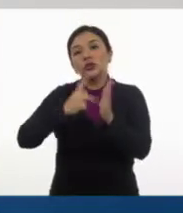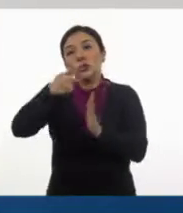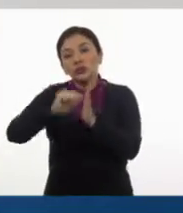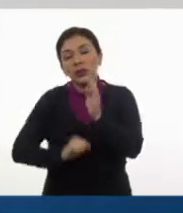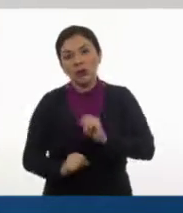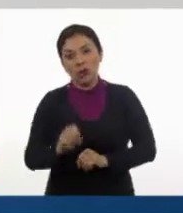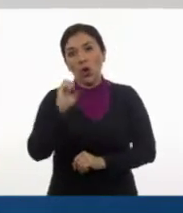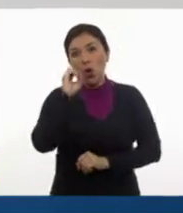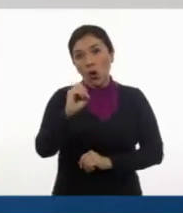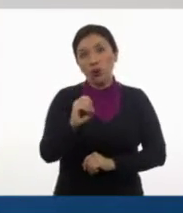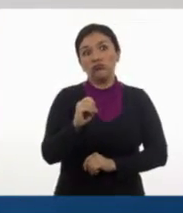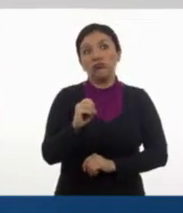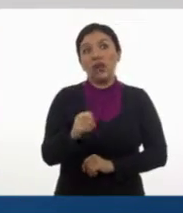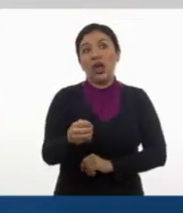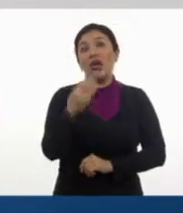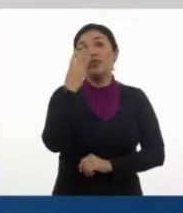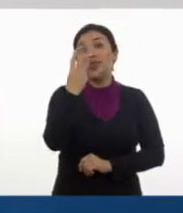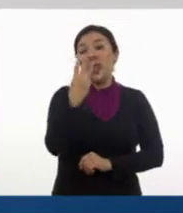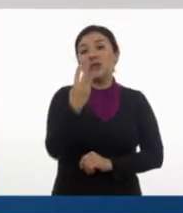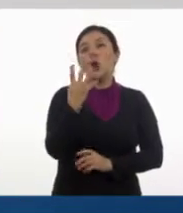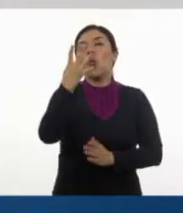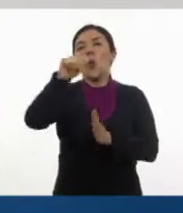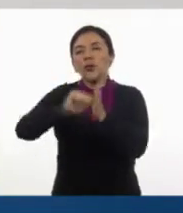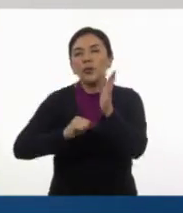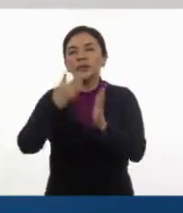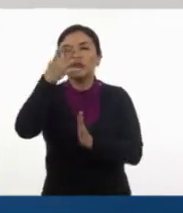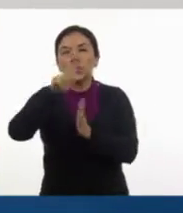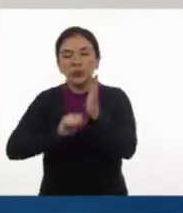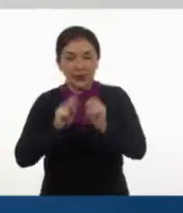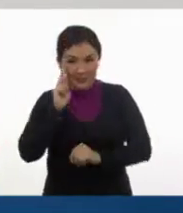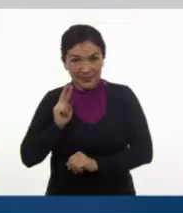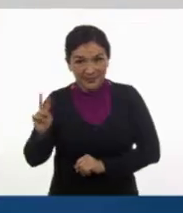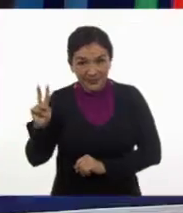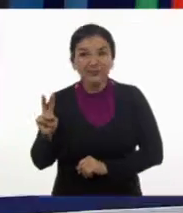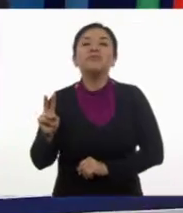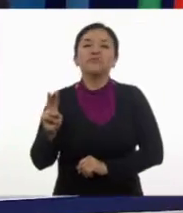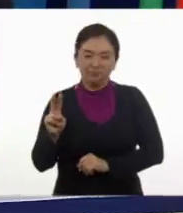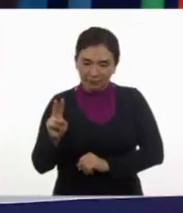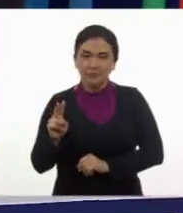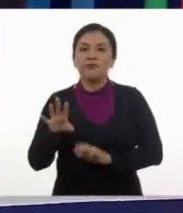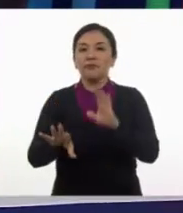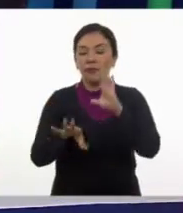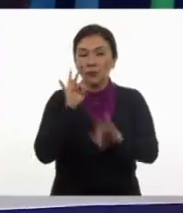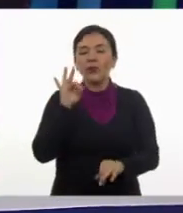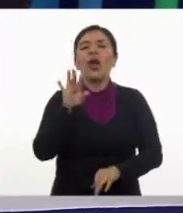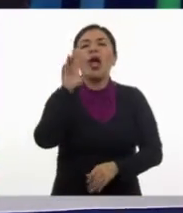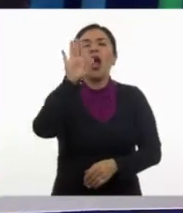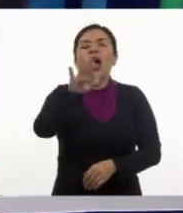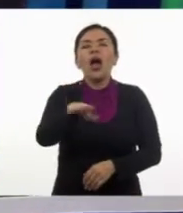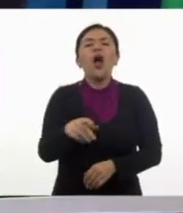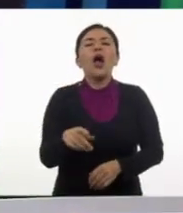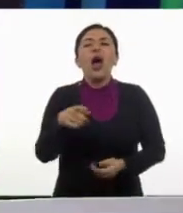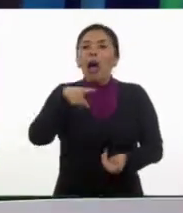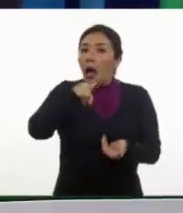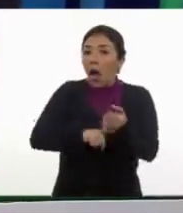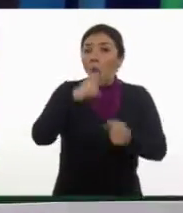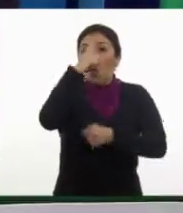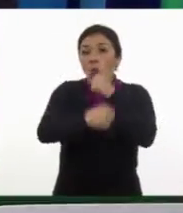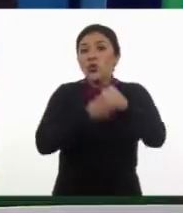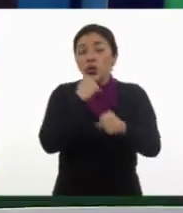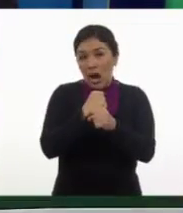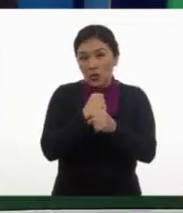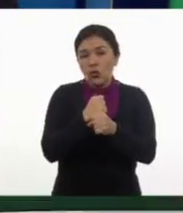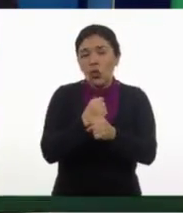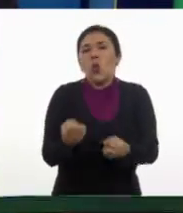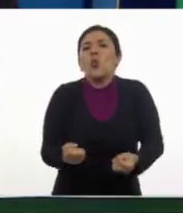meses o tres cuatrimestres. Bien, ¿y cuántos trimestres entonces tendrá el año?